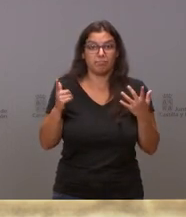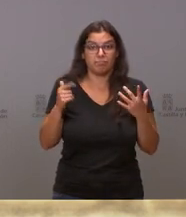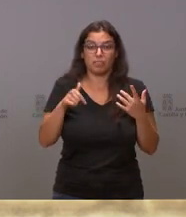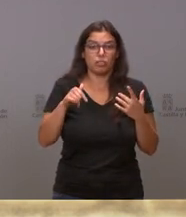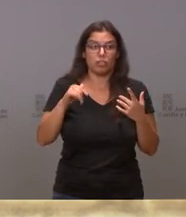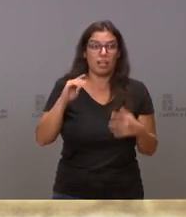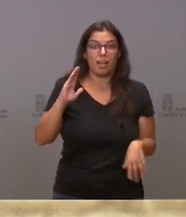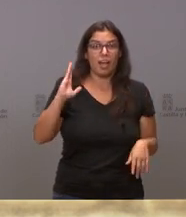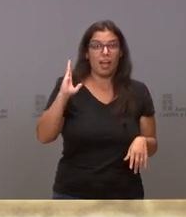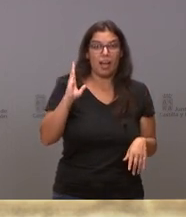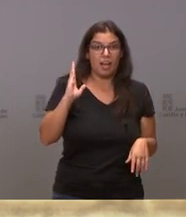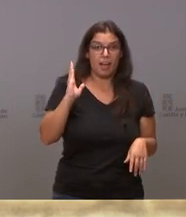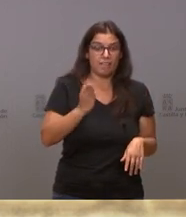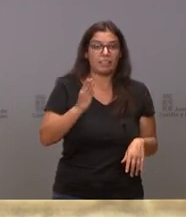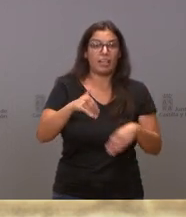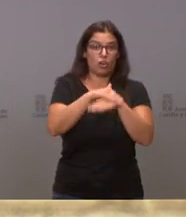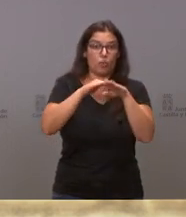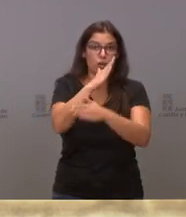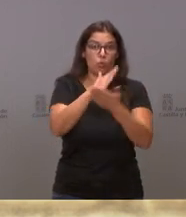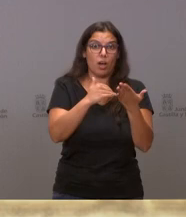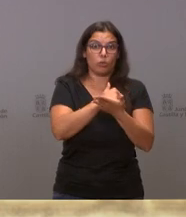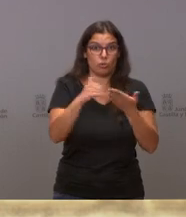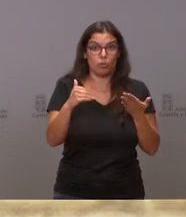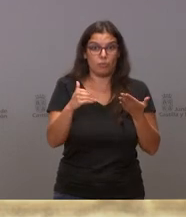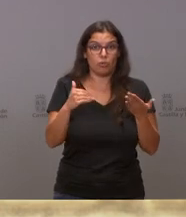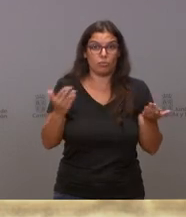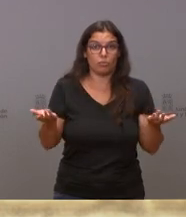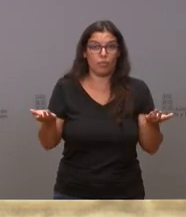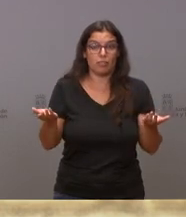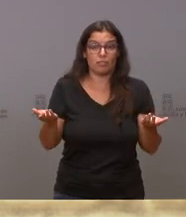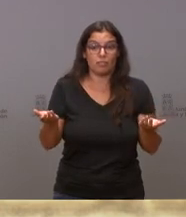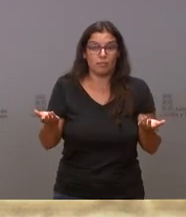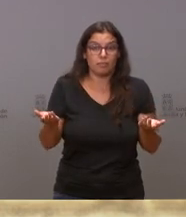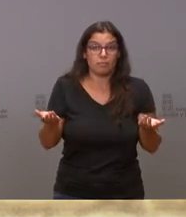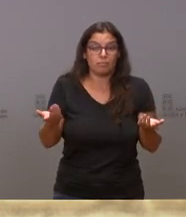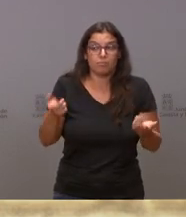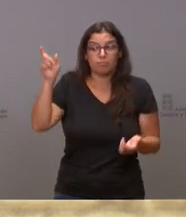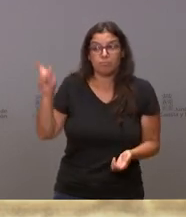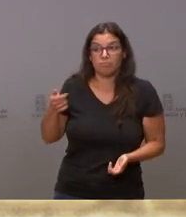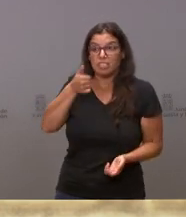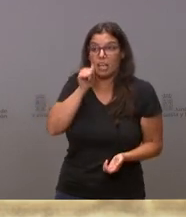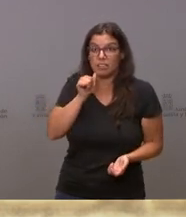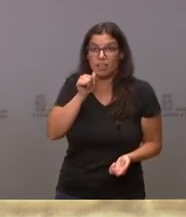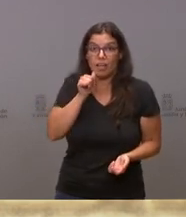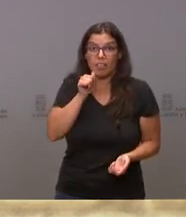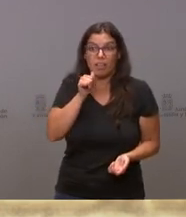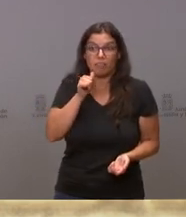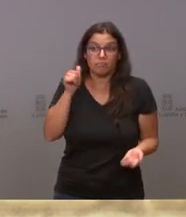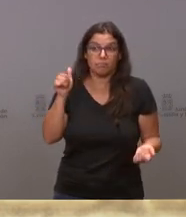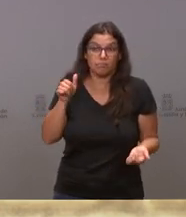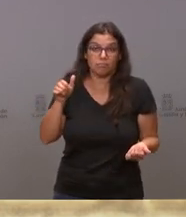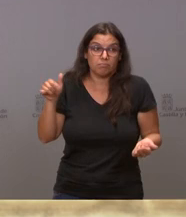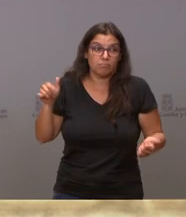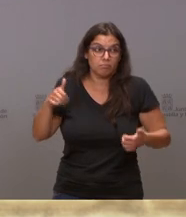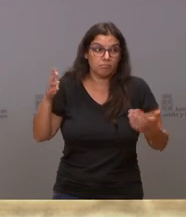afectan a los gobiernos autonómicos. Por tanto, bueno, pues de Sánchez podemos esperar muchas